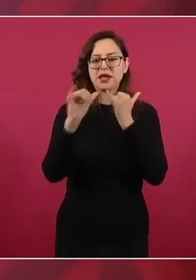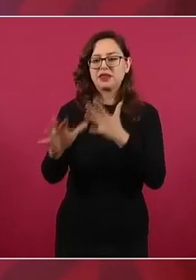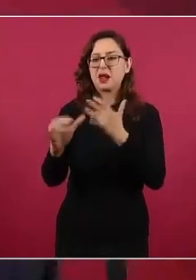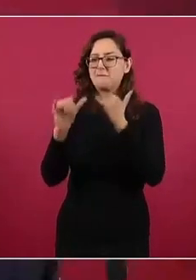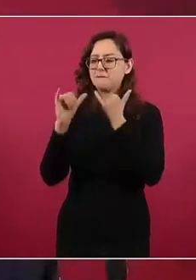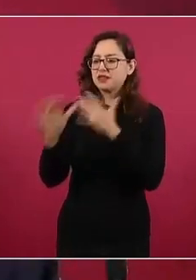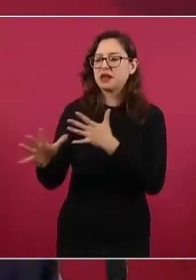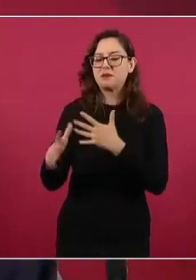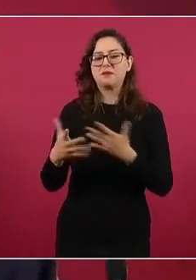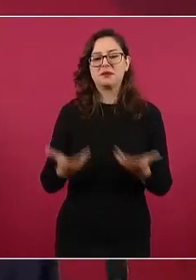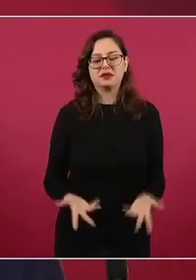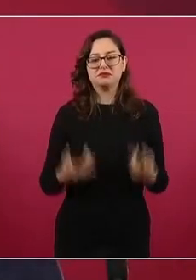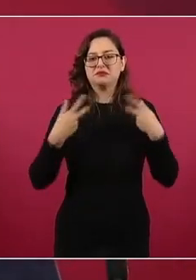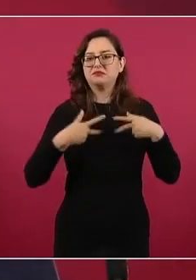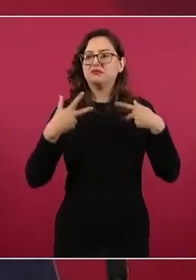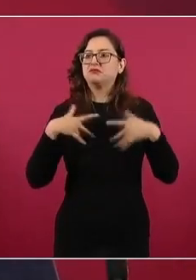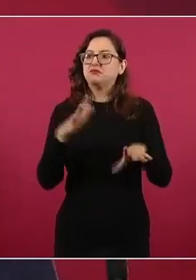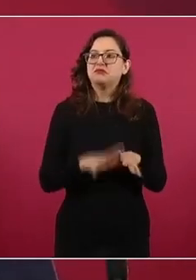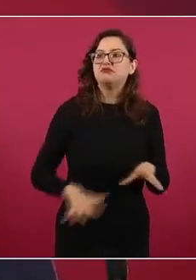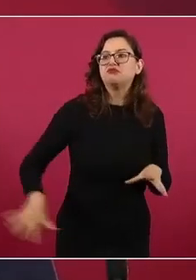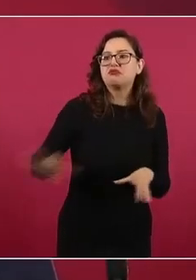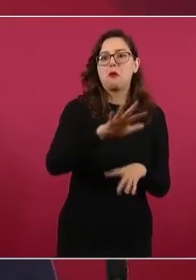respetuoso de la voluntad popular,